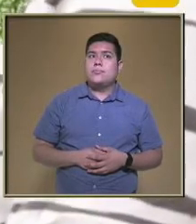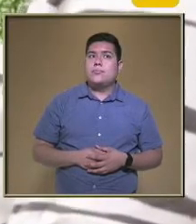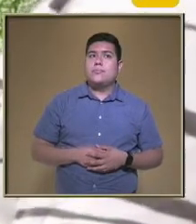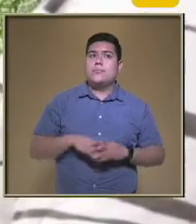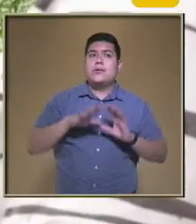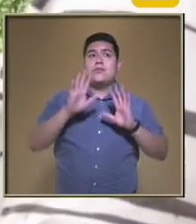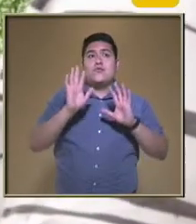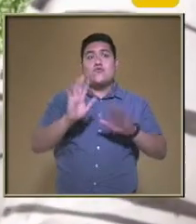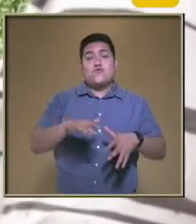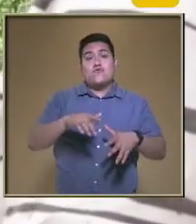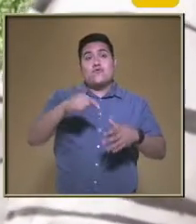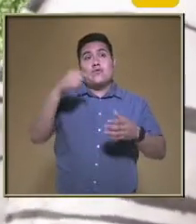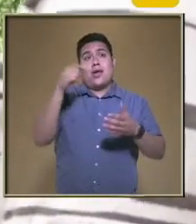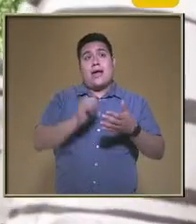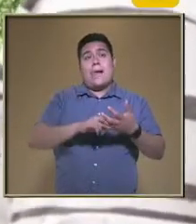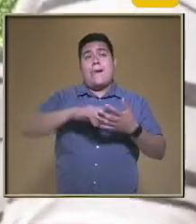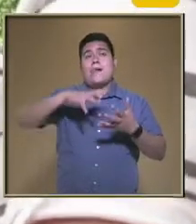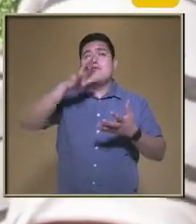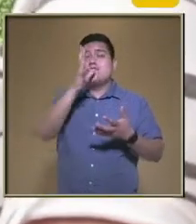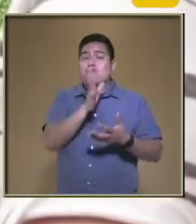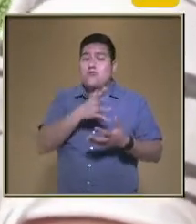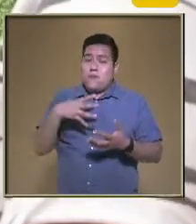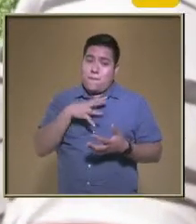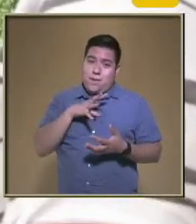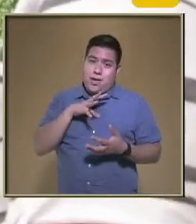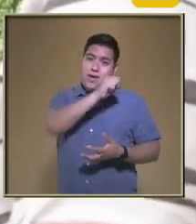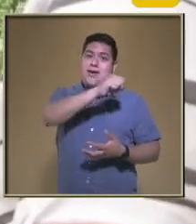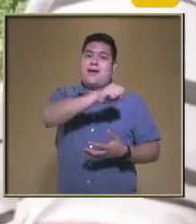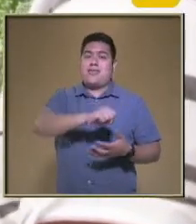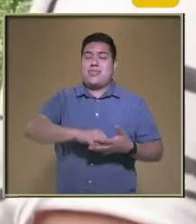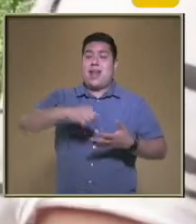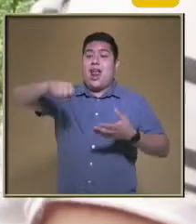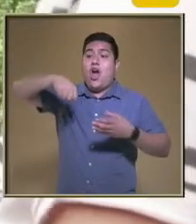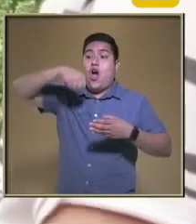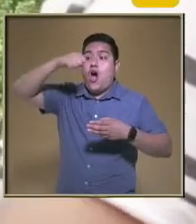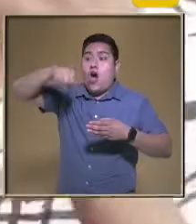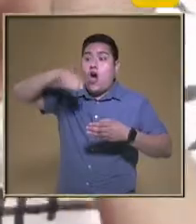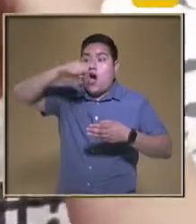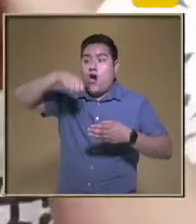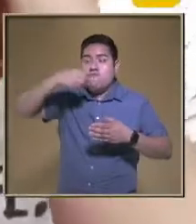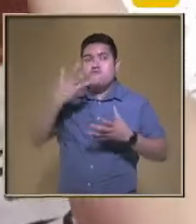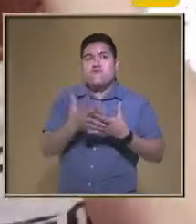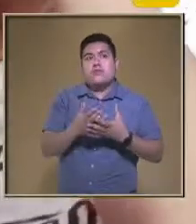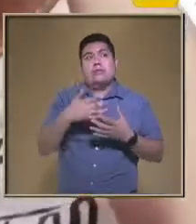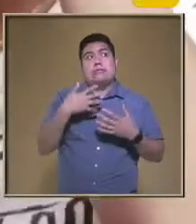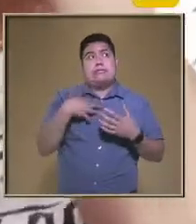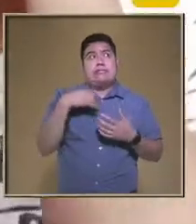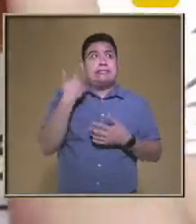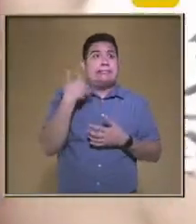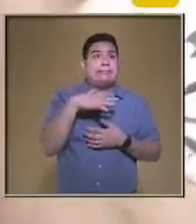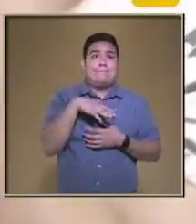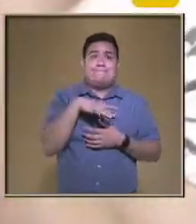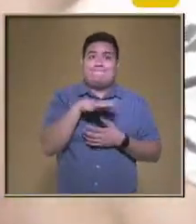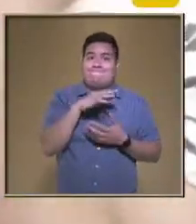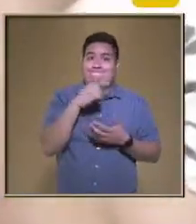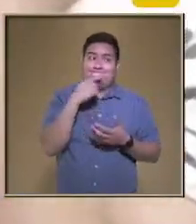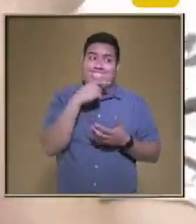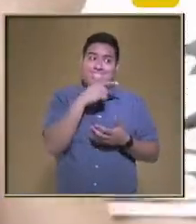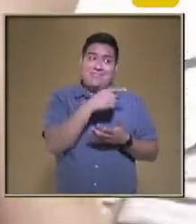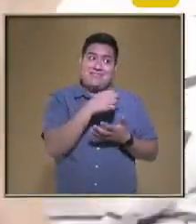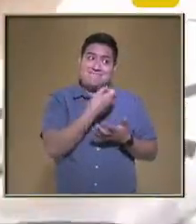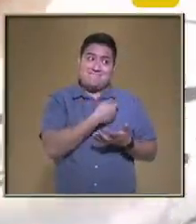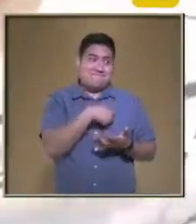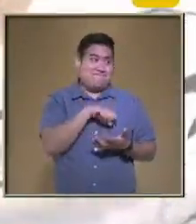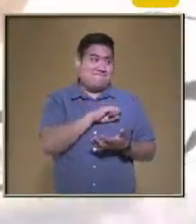No te puedes imaginar Cómo me encanta La fruta de la almíbar Me podría acabar Mil kilos Uy No creo que te haga Demasiado